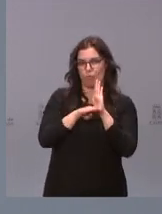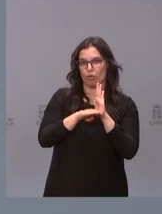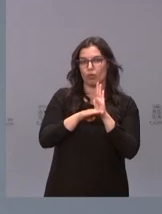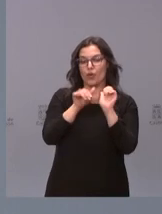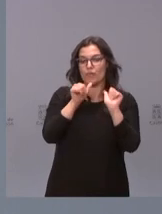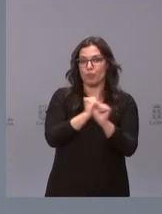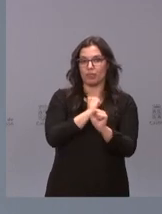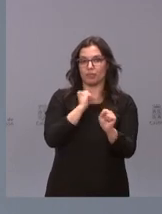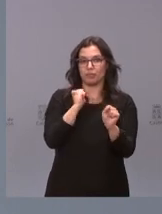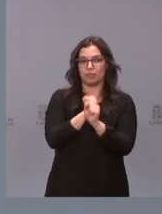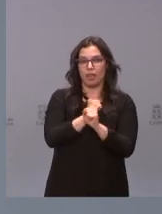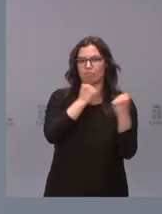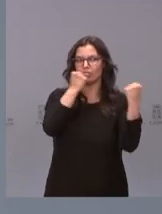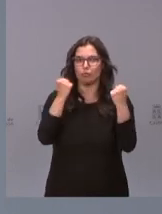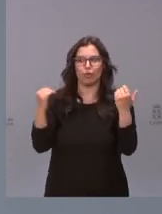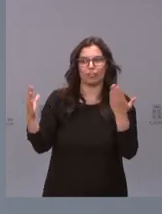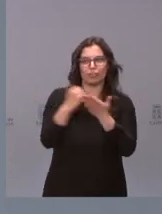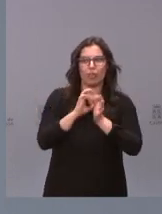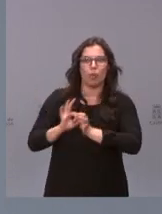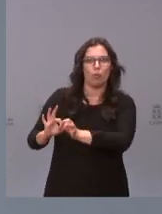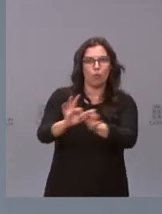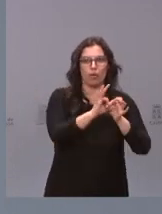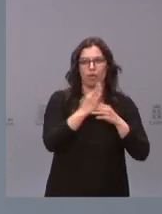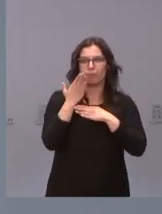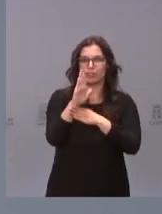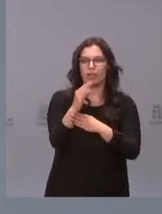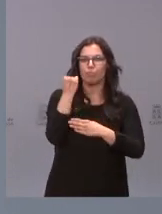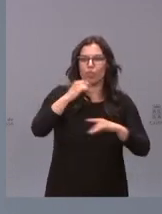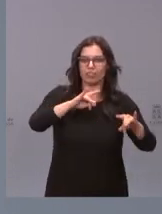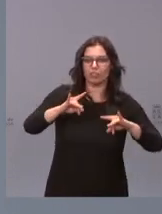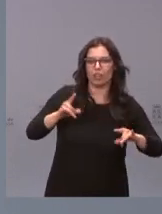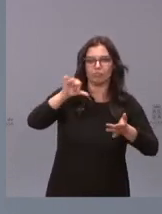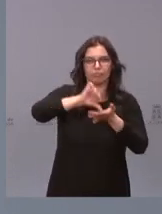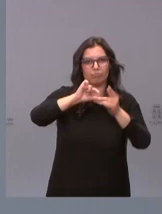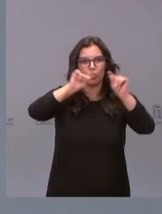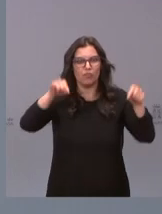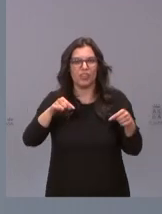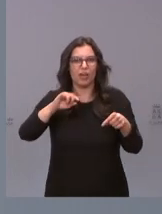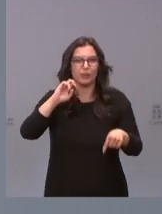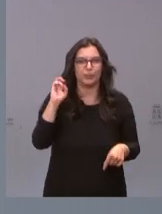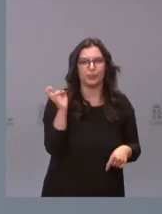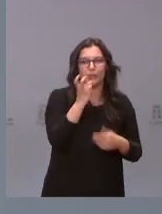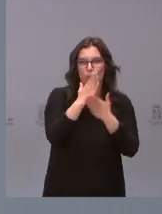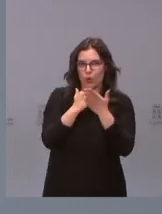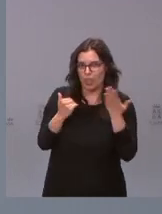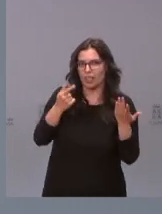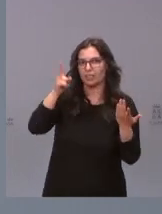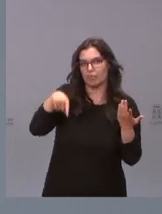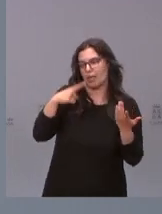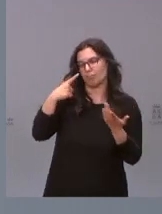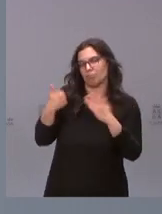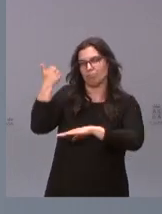trabajar con todas las instituciones unidas, aquí representados, los poderes territoriales, local, provincial, la comunidad autónoma, en su